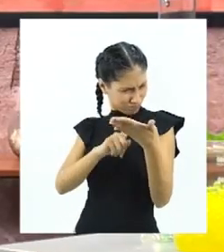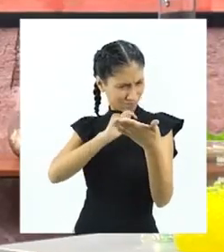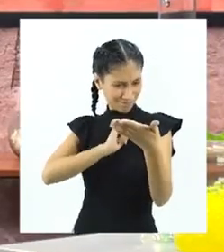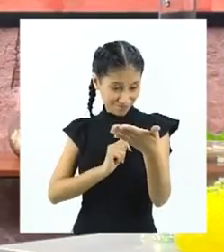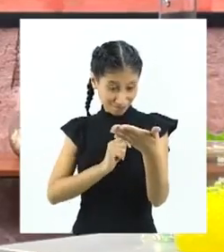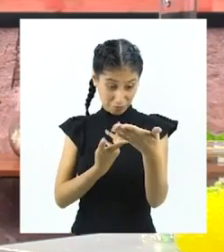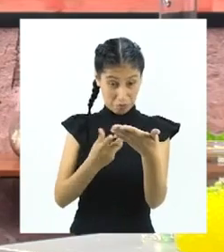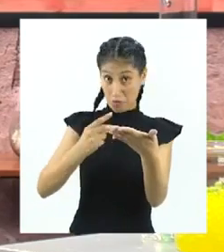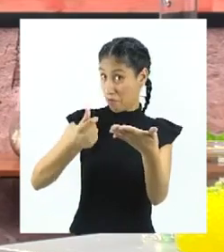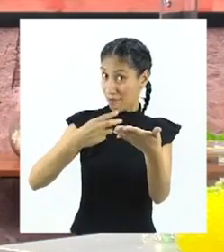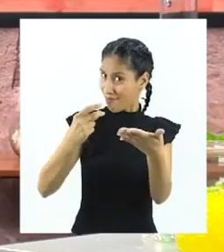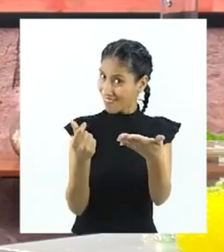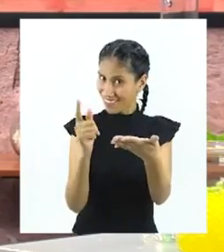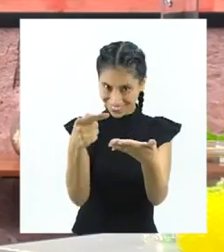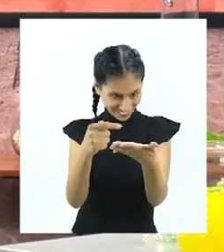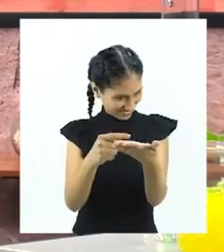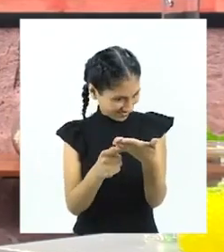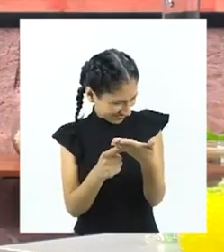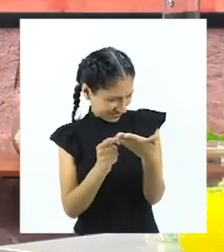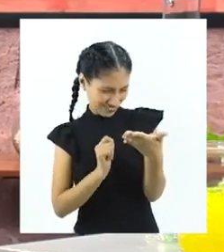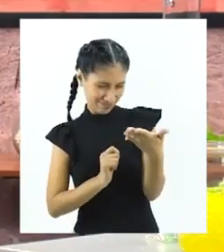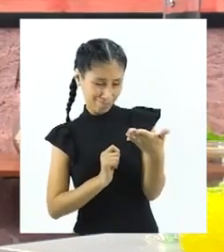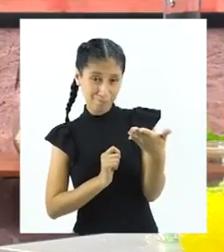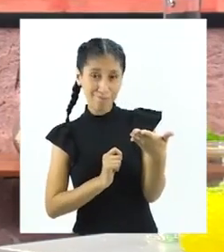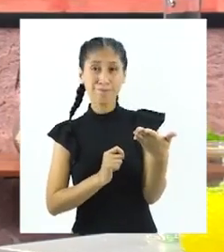un mensaje. Sí que son rápidos.